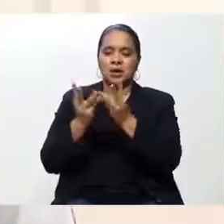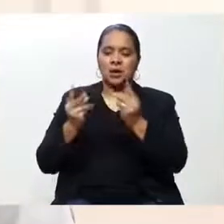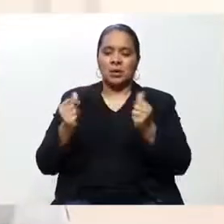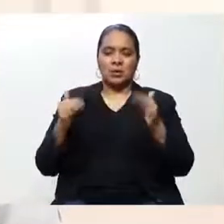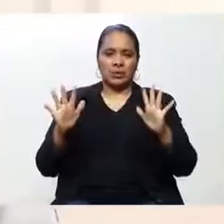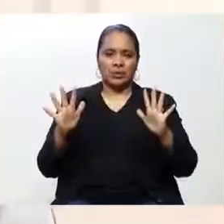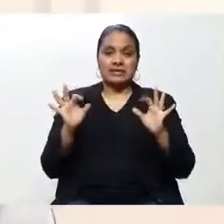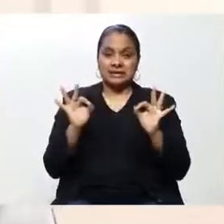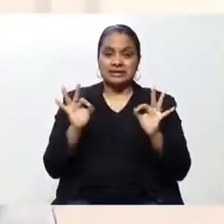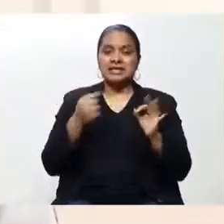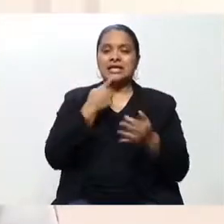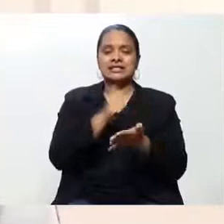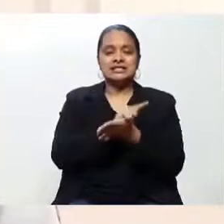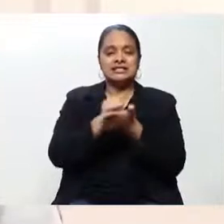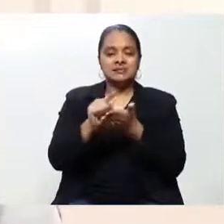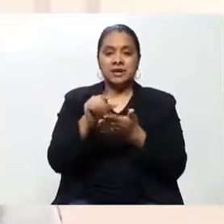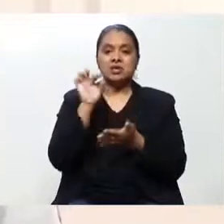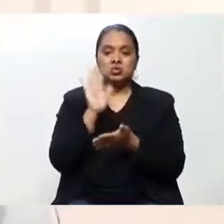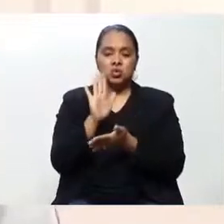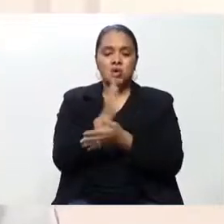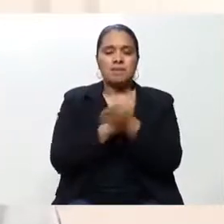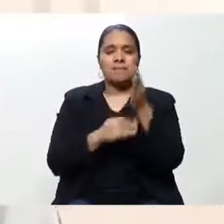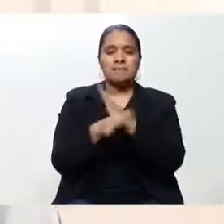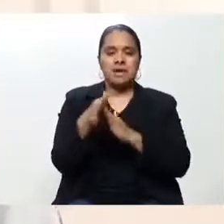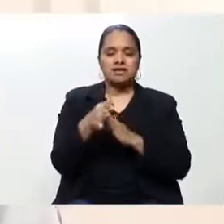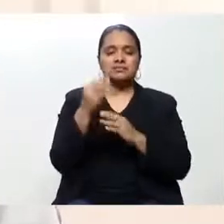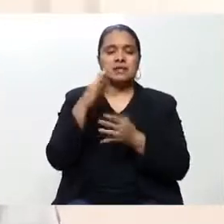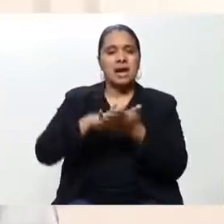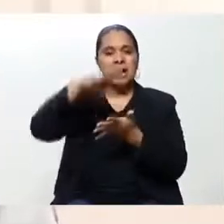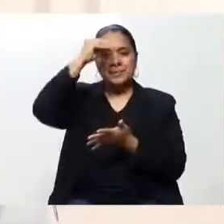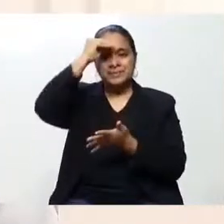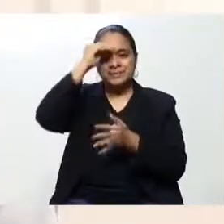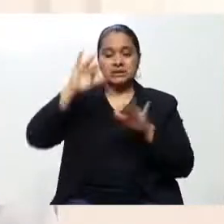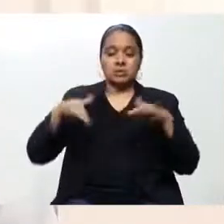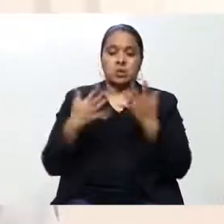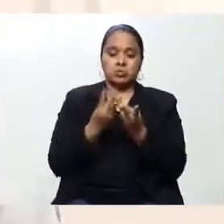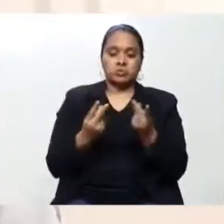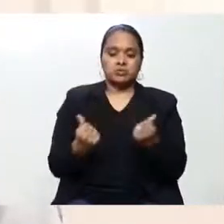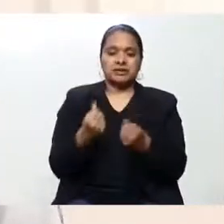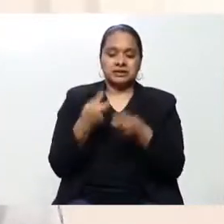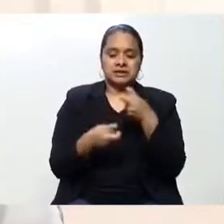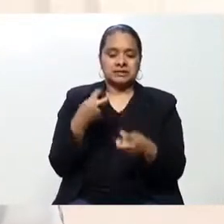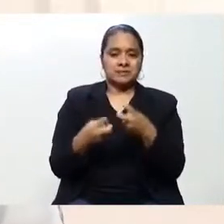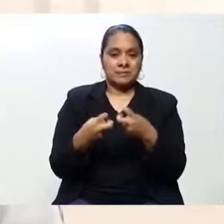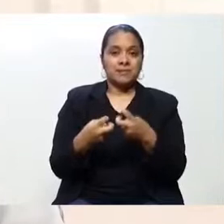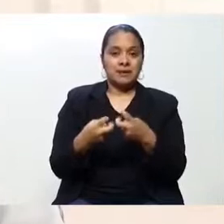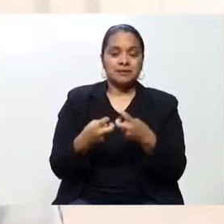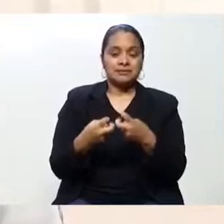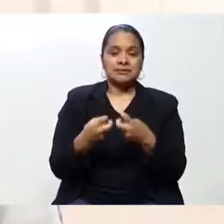Esto nos viene a cambiar la vida. Tenemos que aprender a enfrentar esta situación. No cometamos el error